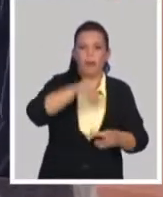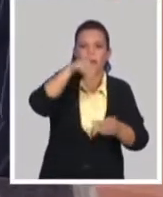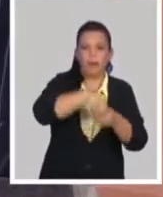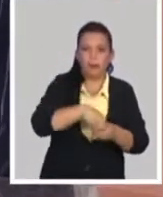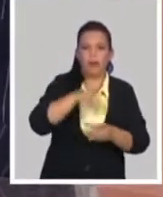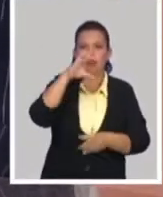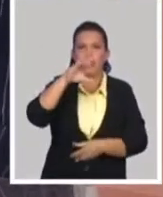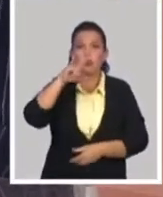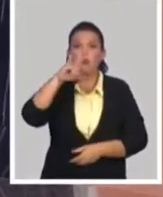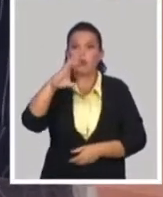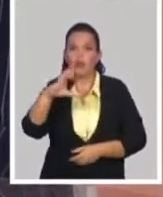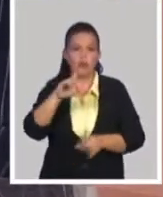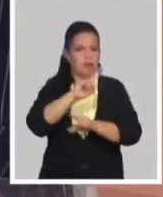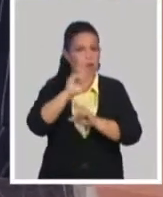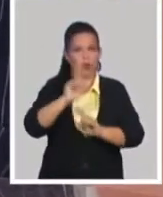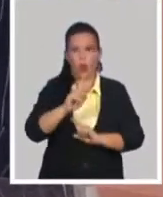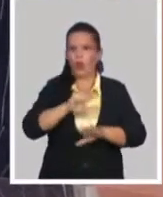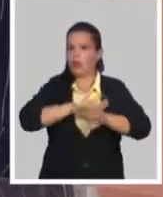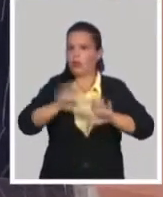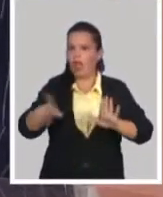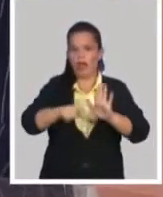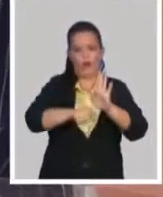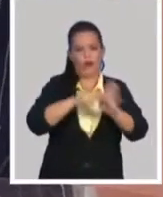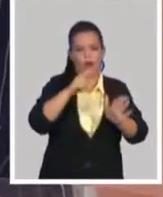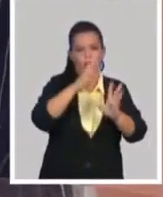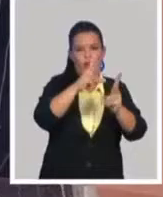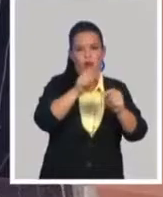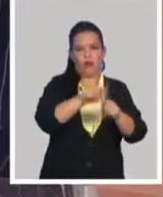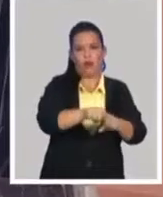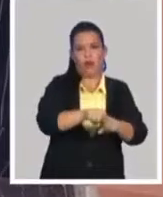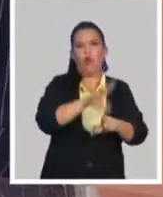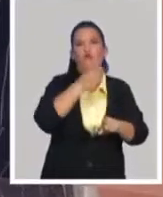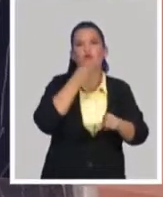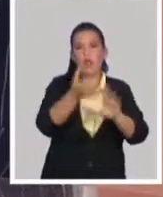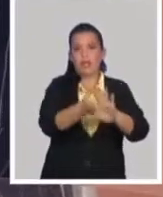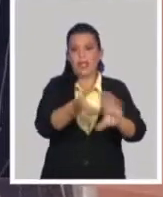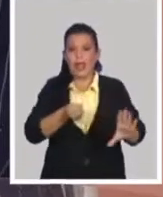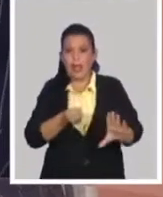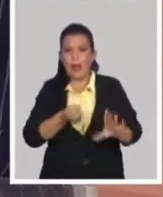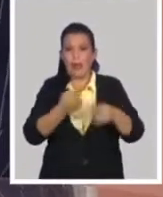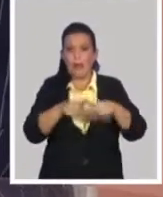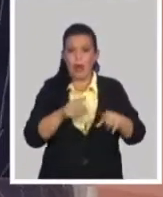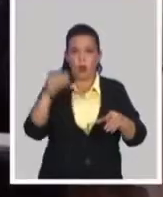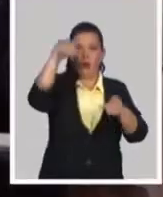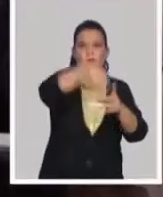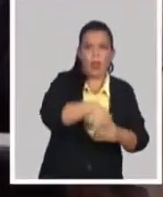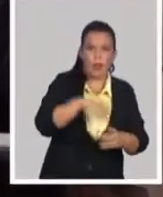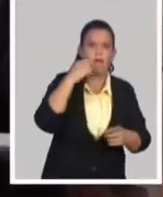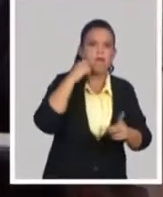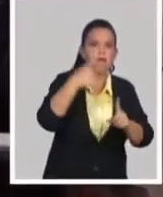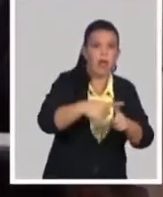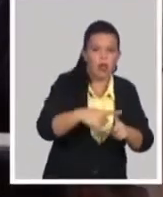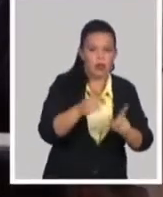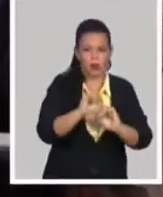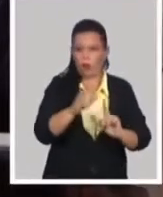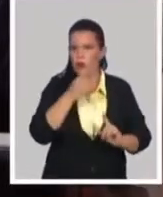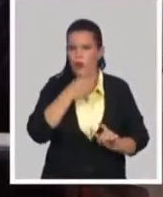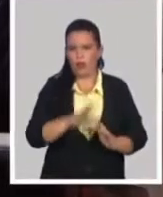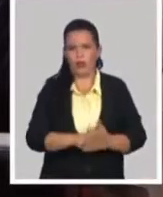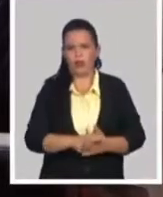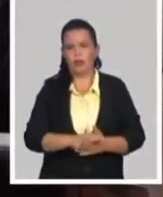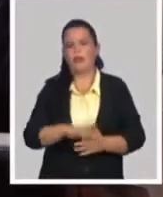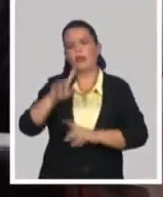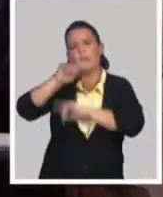existir a partir del día primero. Transcurrido de estos seis... Para entender, ministra, usted tiene CUC a lo mejor ahora